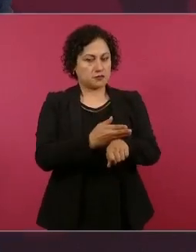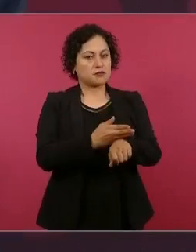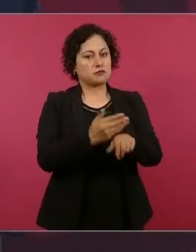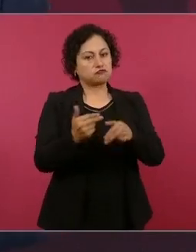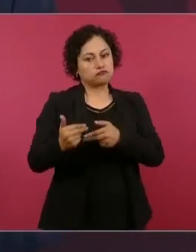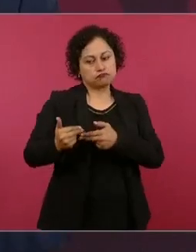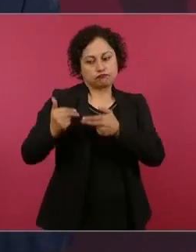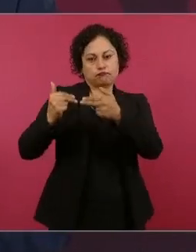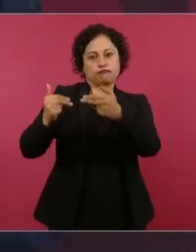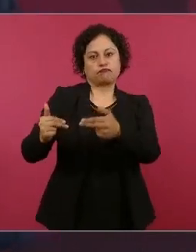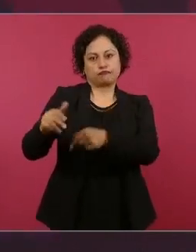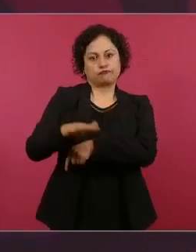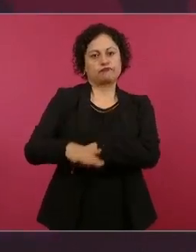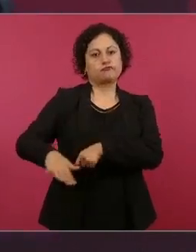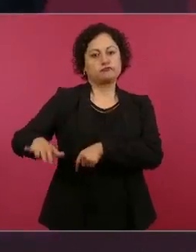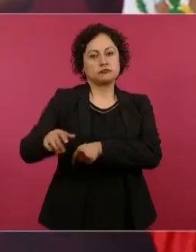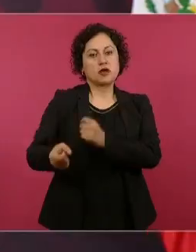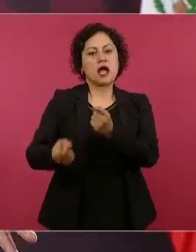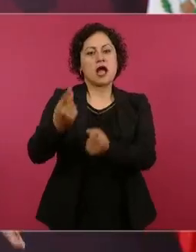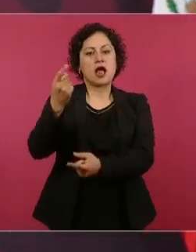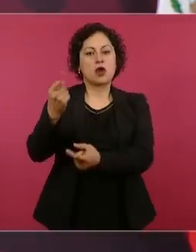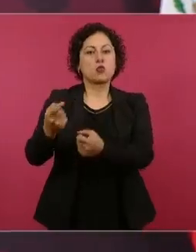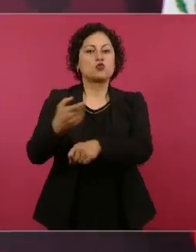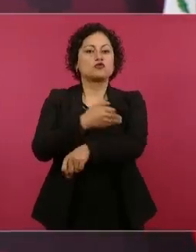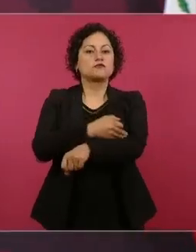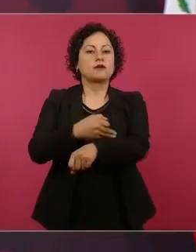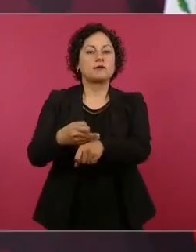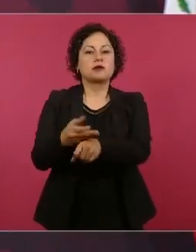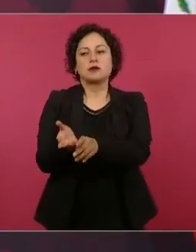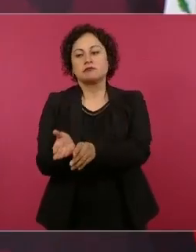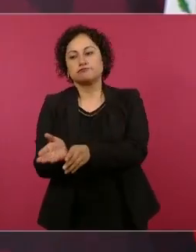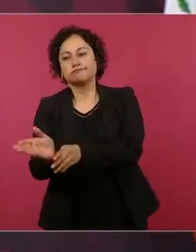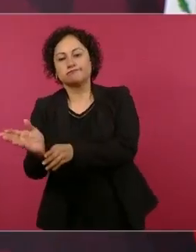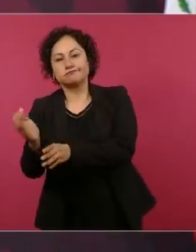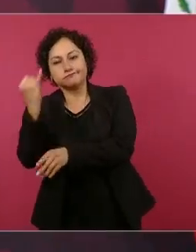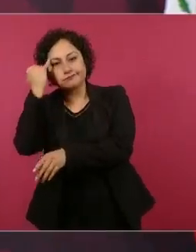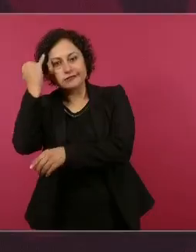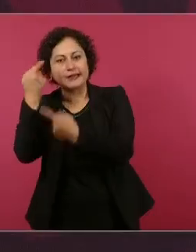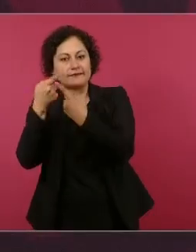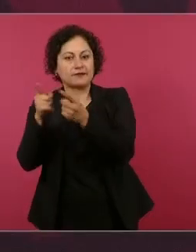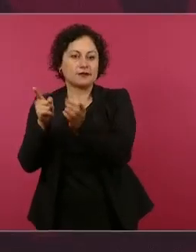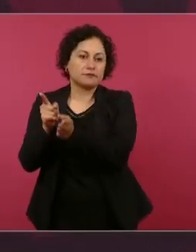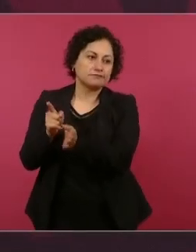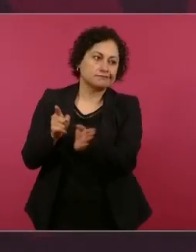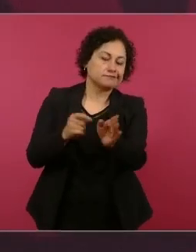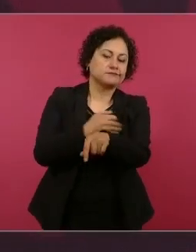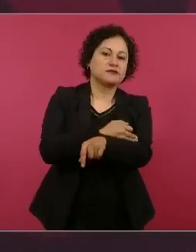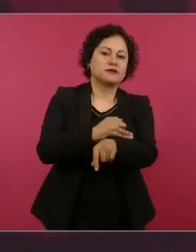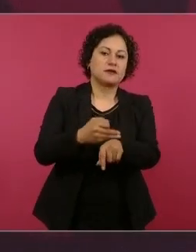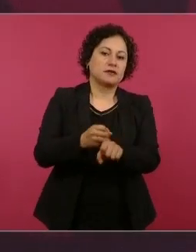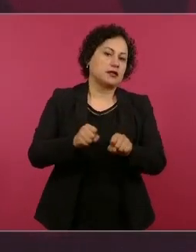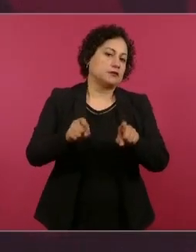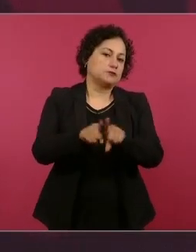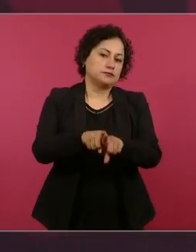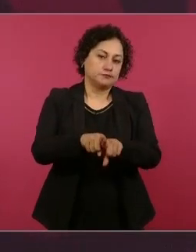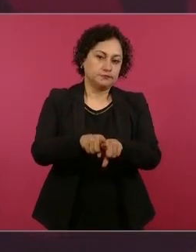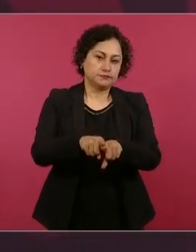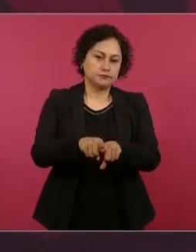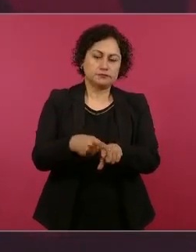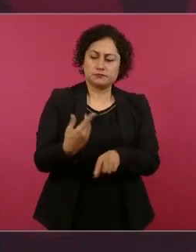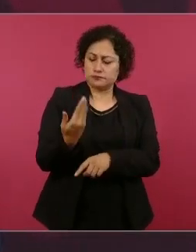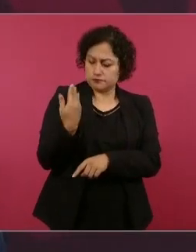con unas posturas, otros con otra. Acaba de fallecer nuestro amigo